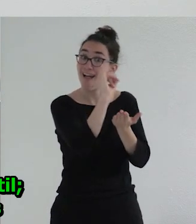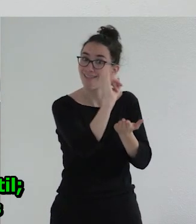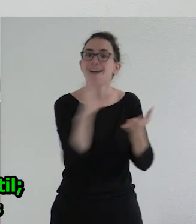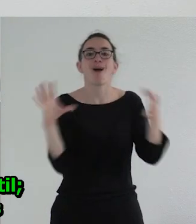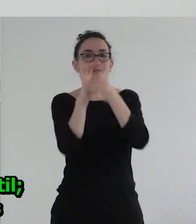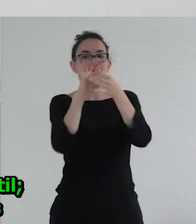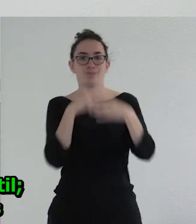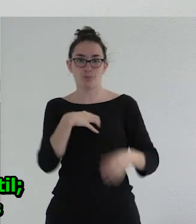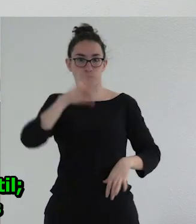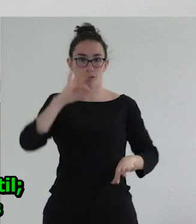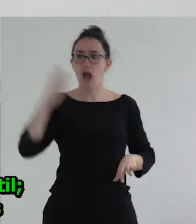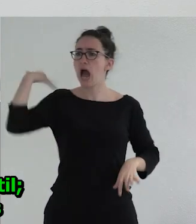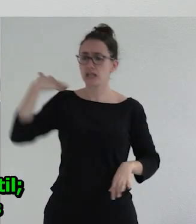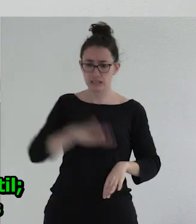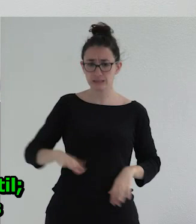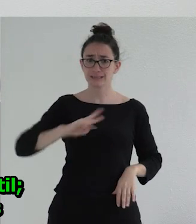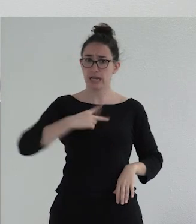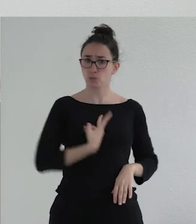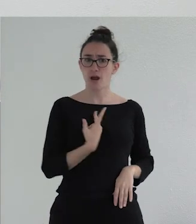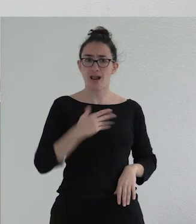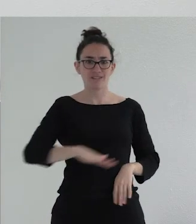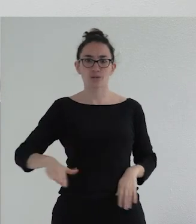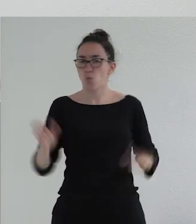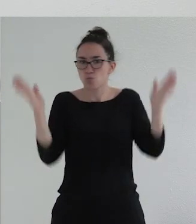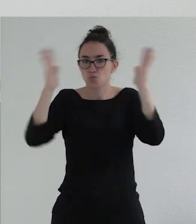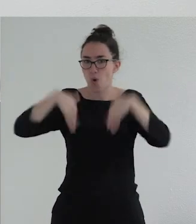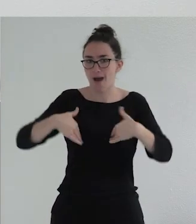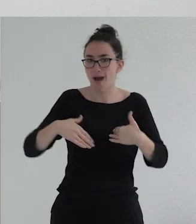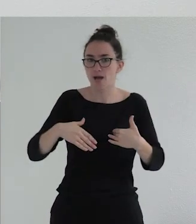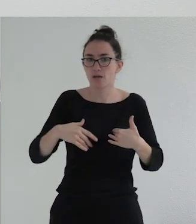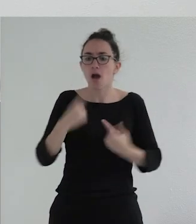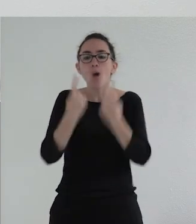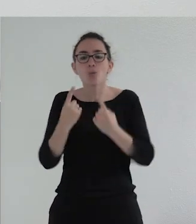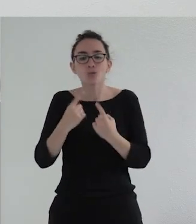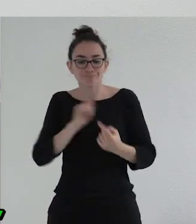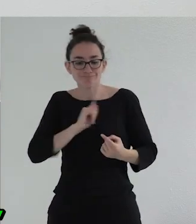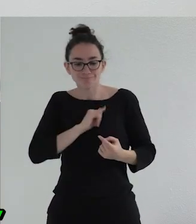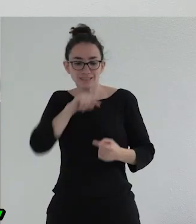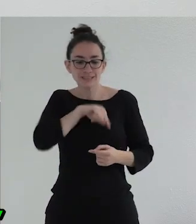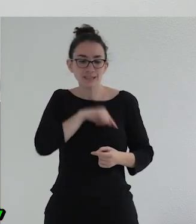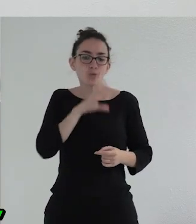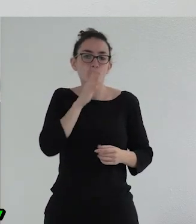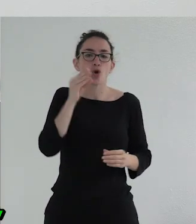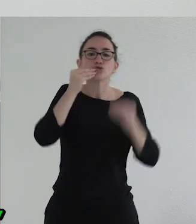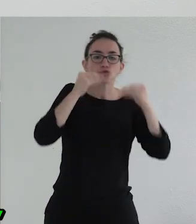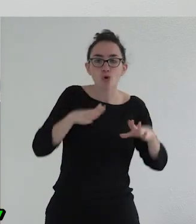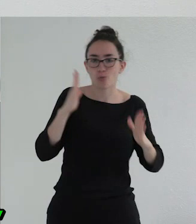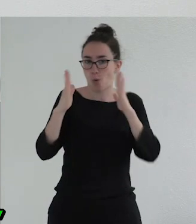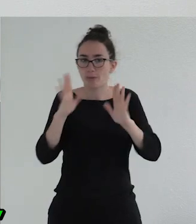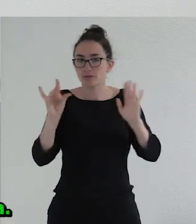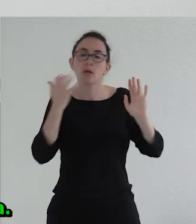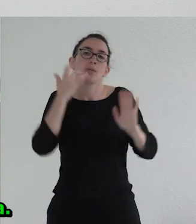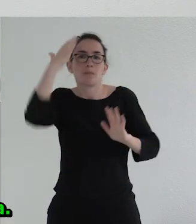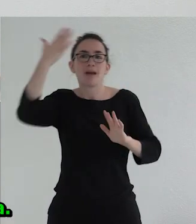no había transexualidad infantil había gente con esas experiencias y con un momento histórico que ofrecía otras interpretaciones por ejemplo la más clásica cuando